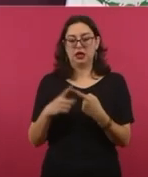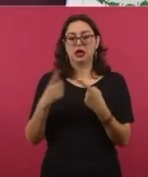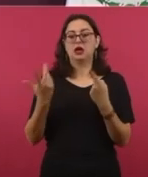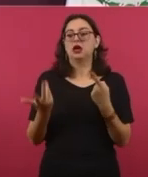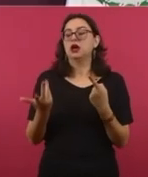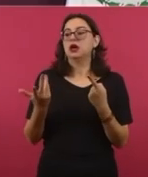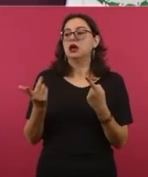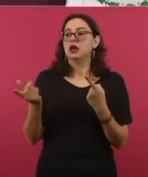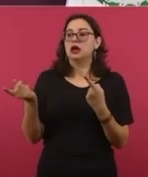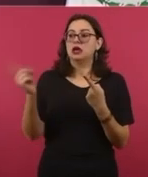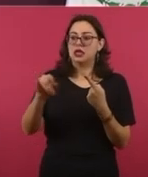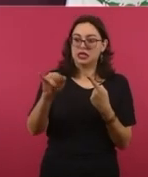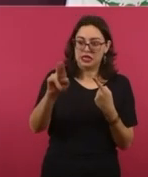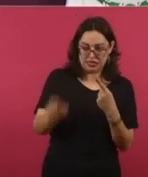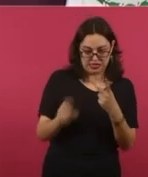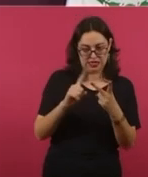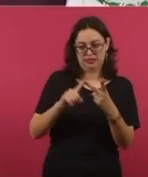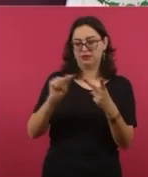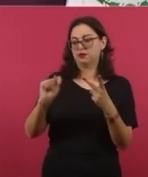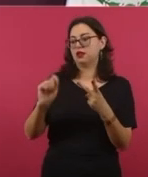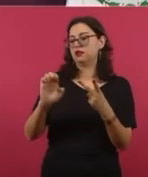que no de la Justicia.